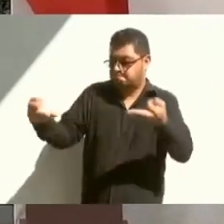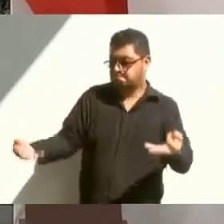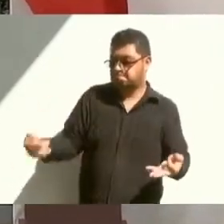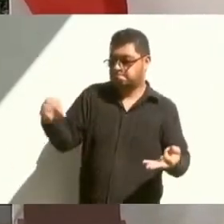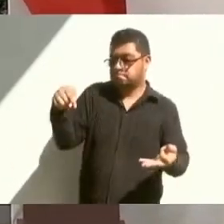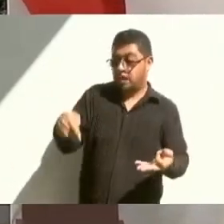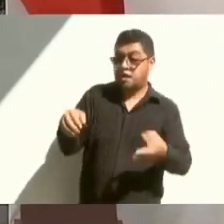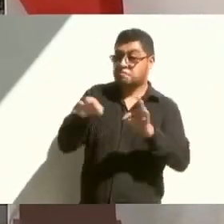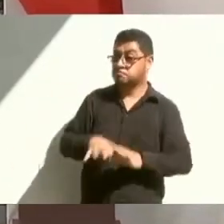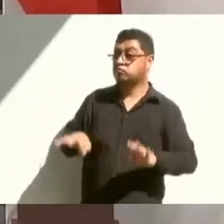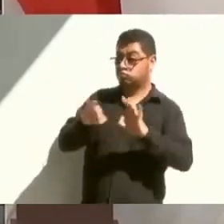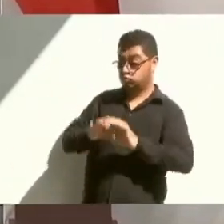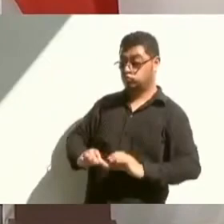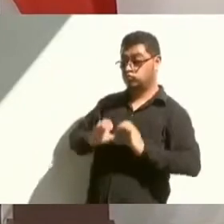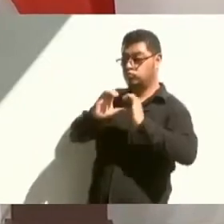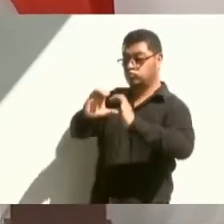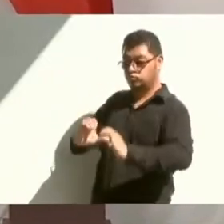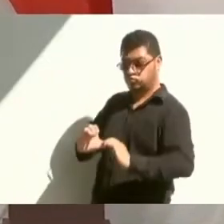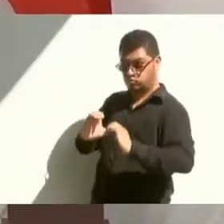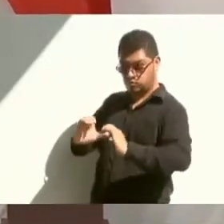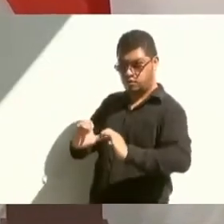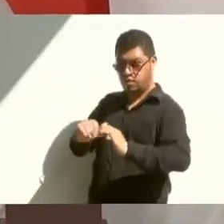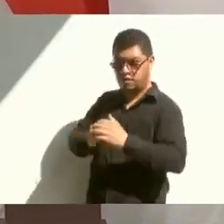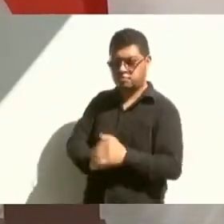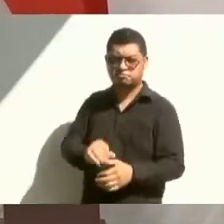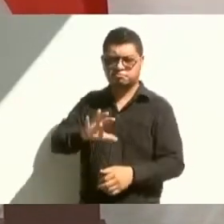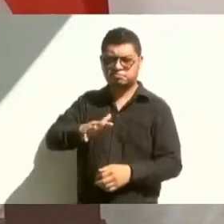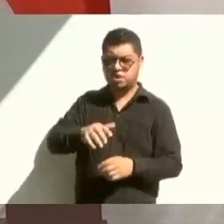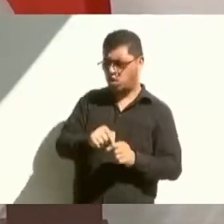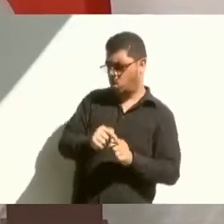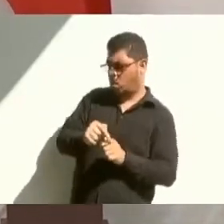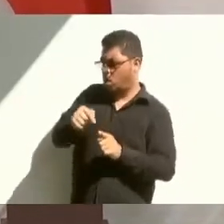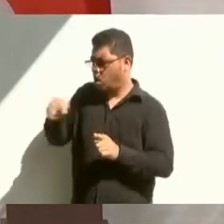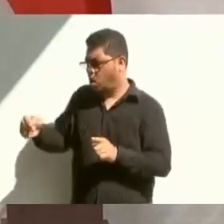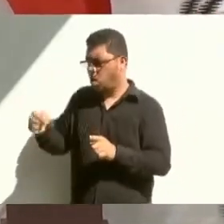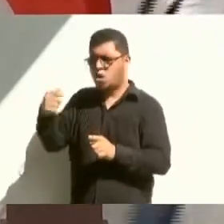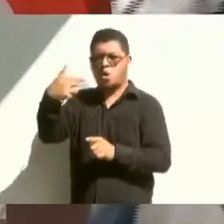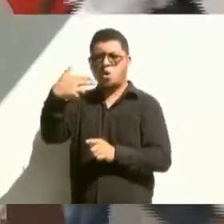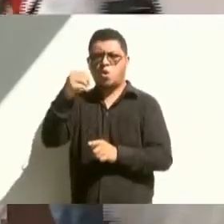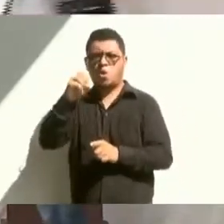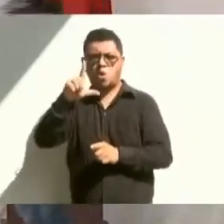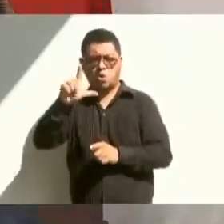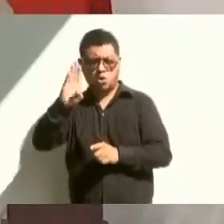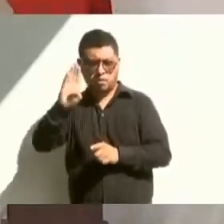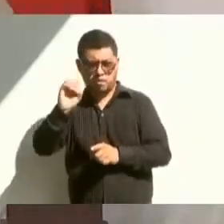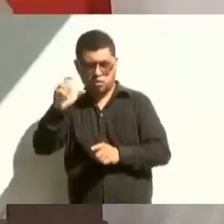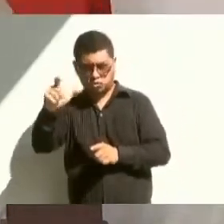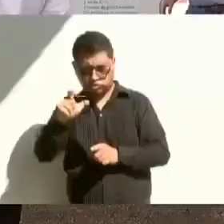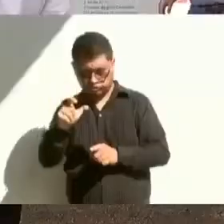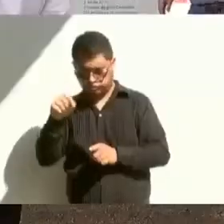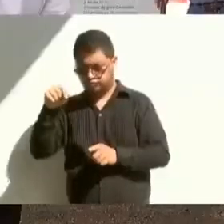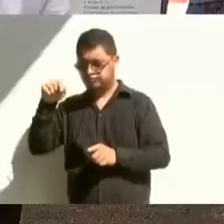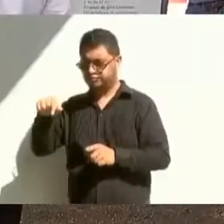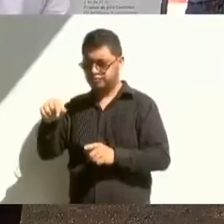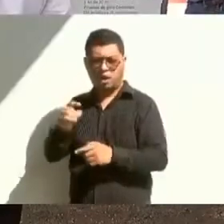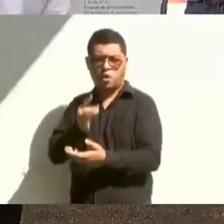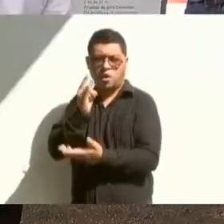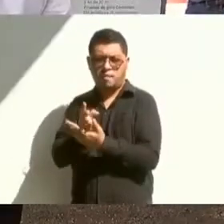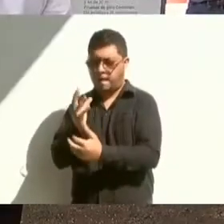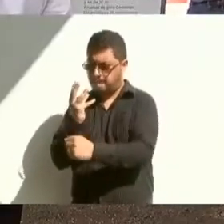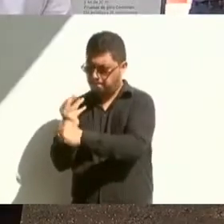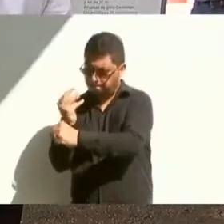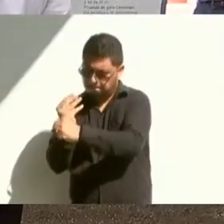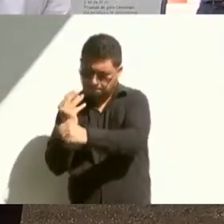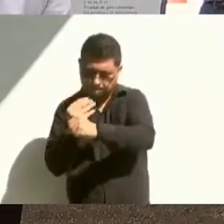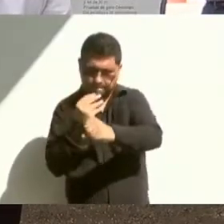cárcico importante de considerar, cercana ya hacia Holtbox. Aquí va a haber más mantenimiento y se van a